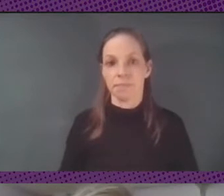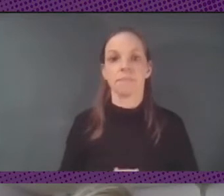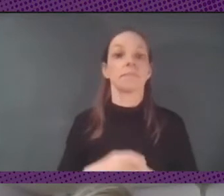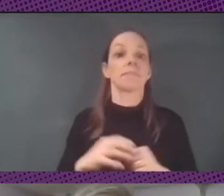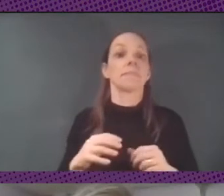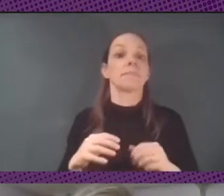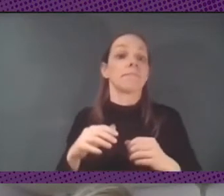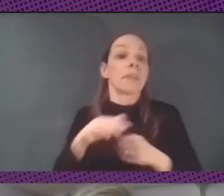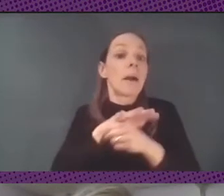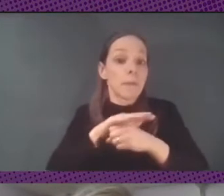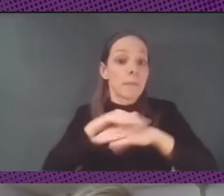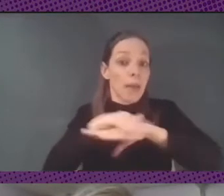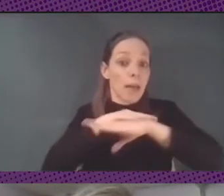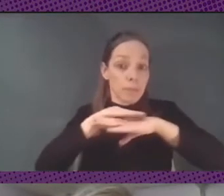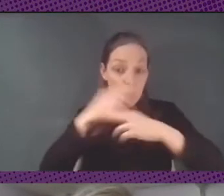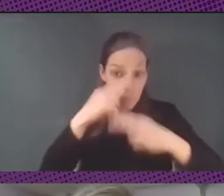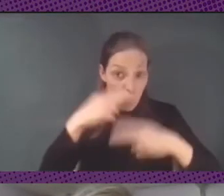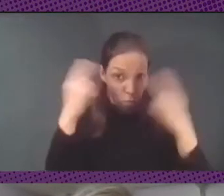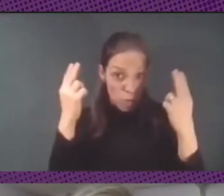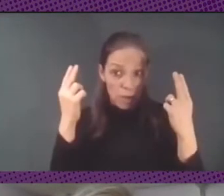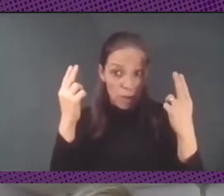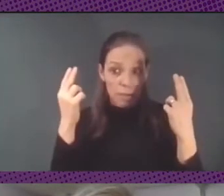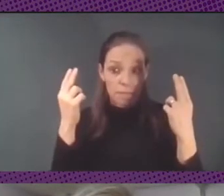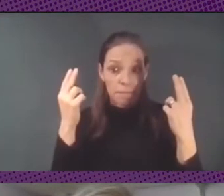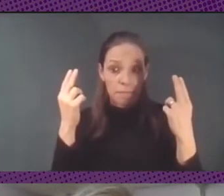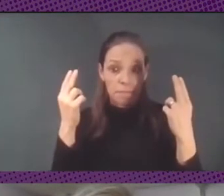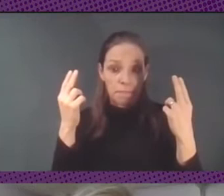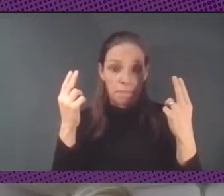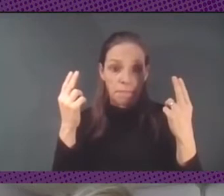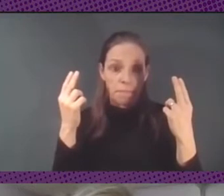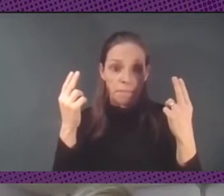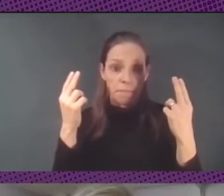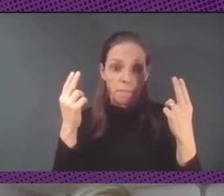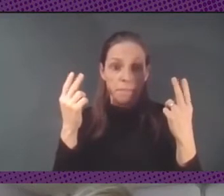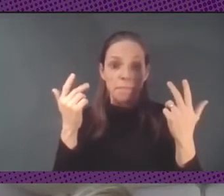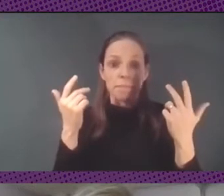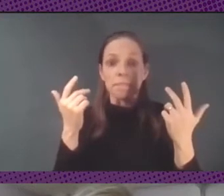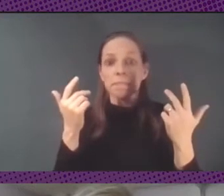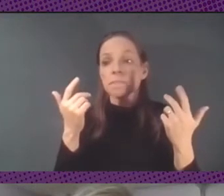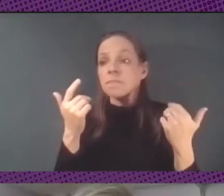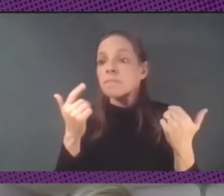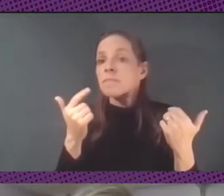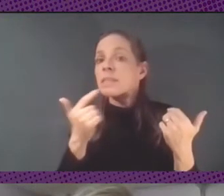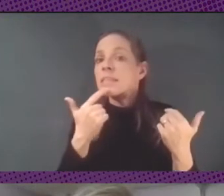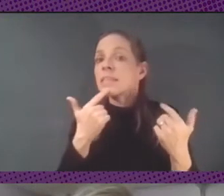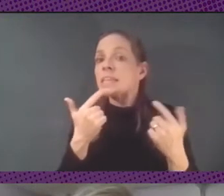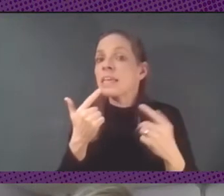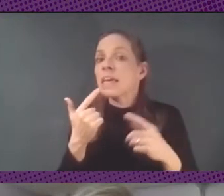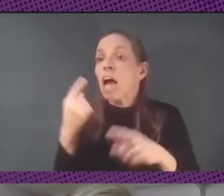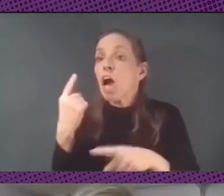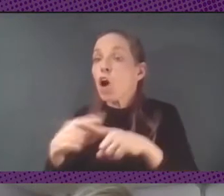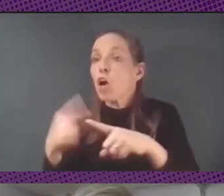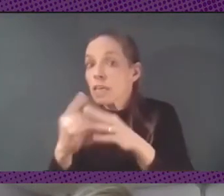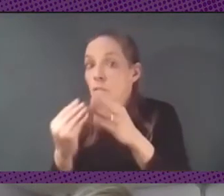que hay un tema que va más allá de la disponibilidad de lo que se produce sino en